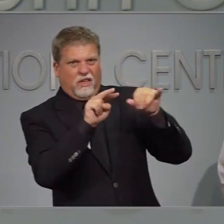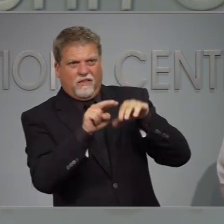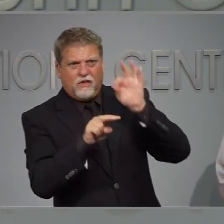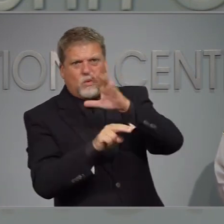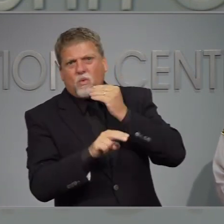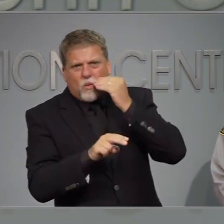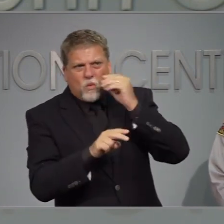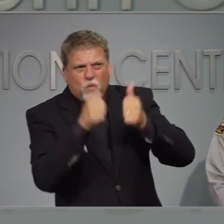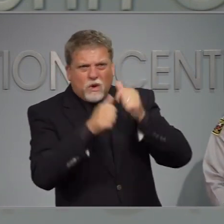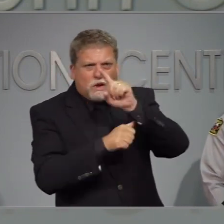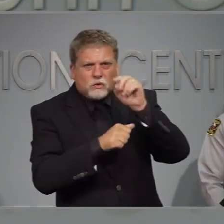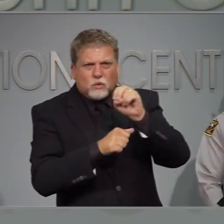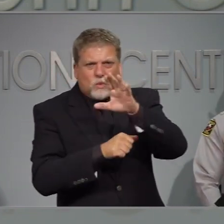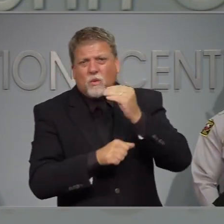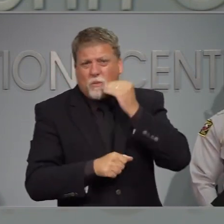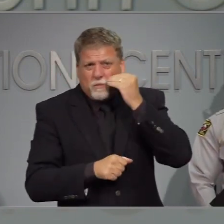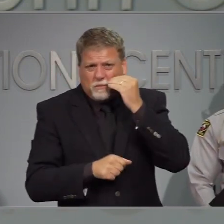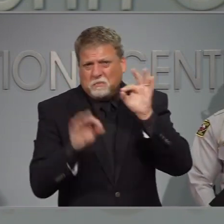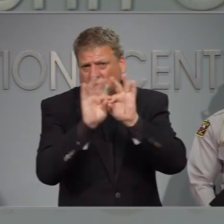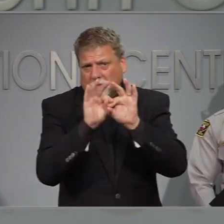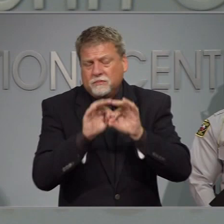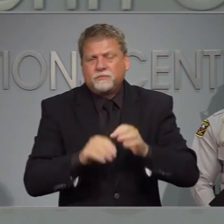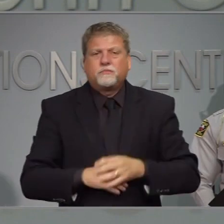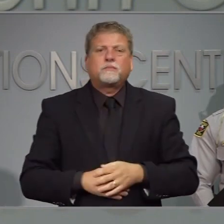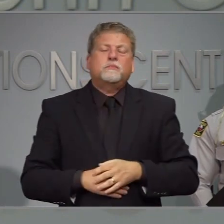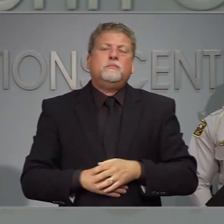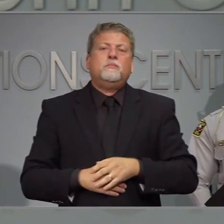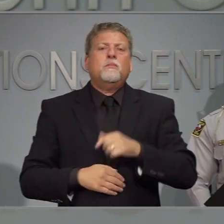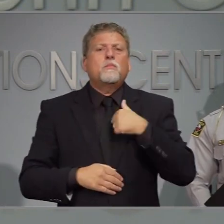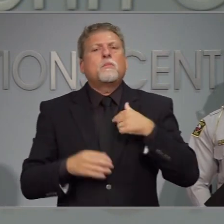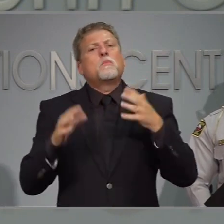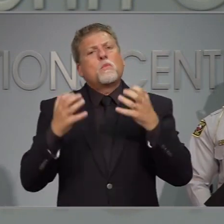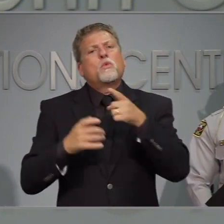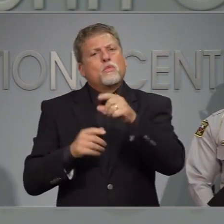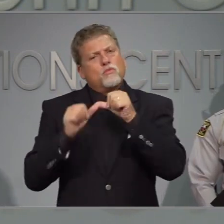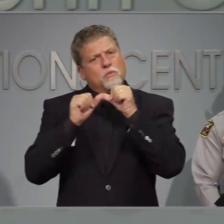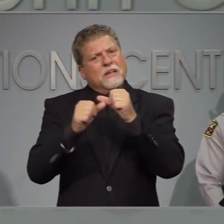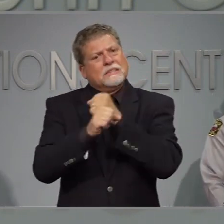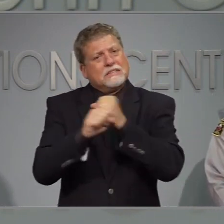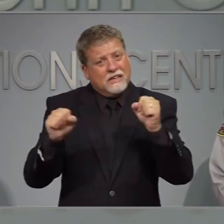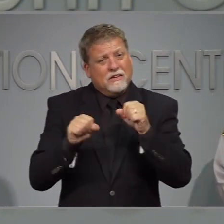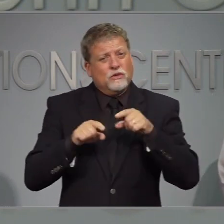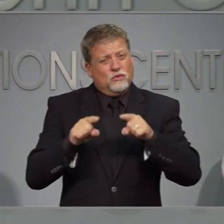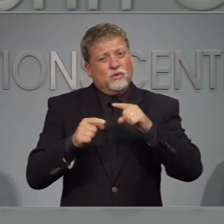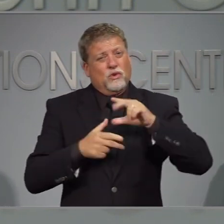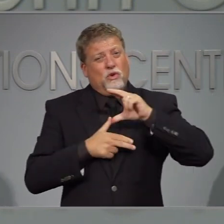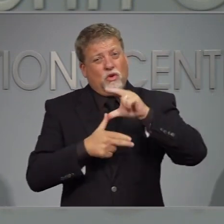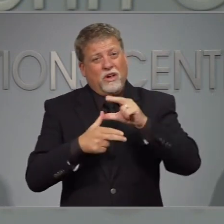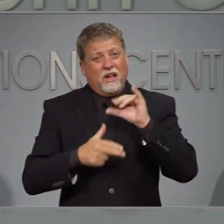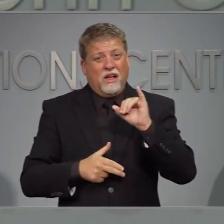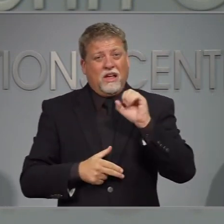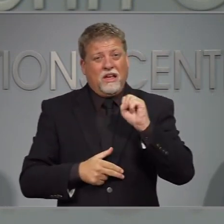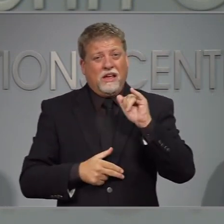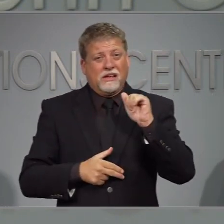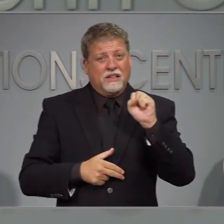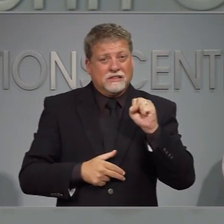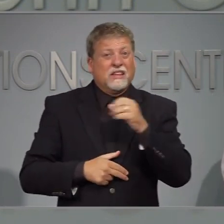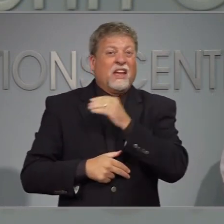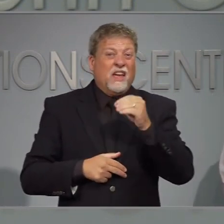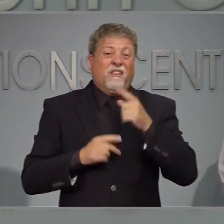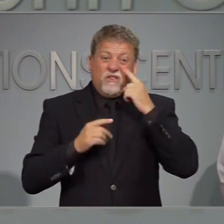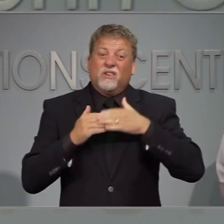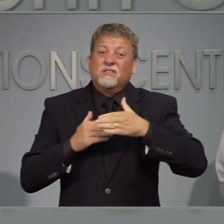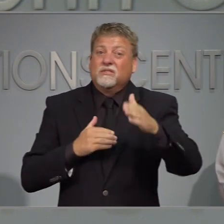punto gov al seguir estos pasos estaremos a salvo durante el huracán esa y es el resto de la temporada